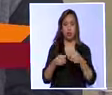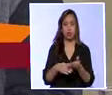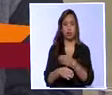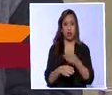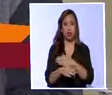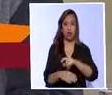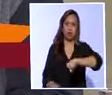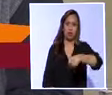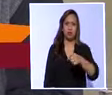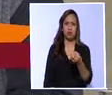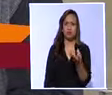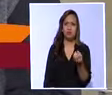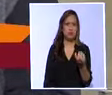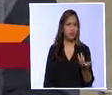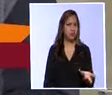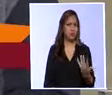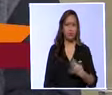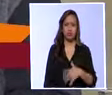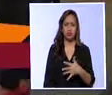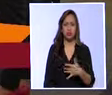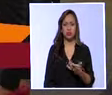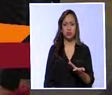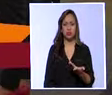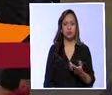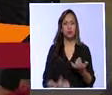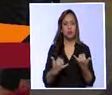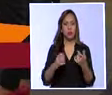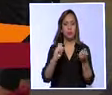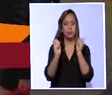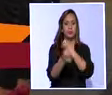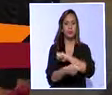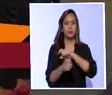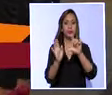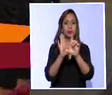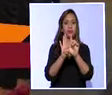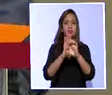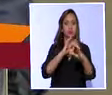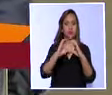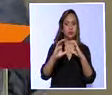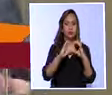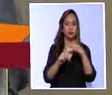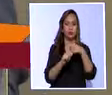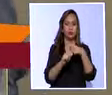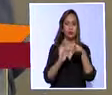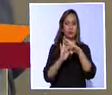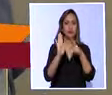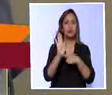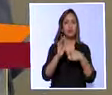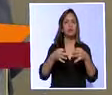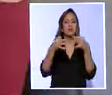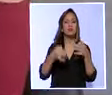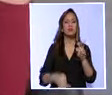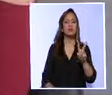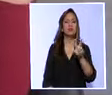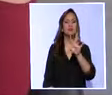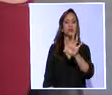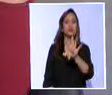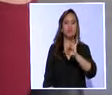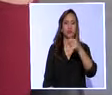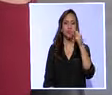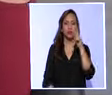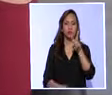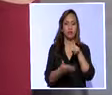canales que nos saturaban en épocas fuertes. La Ley Orgánica de Comunicación, tras su publicación en el Registro Oficial el 25 de junio de